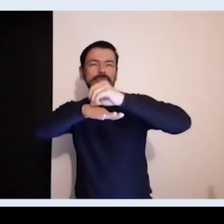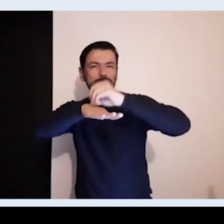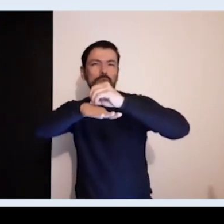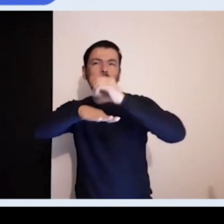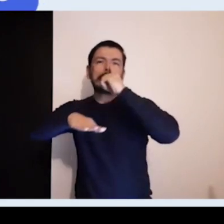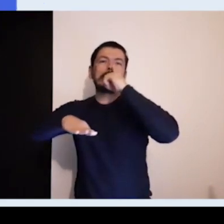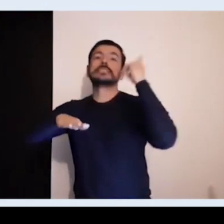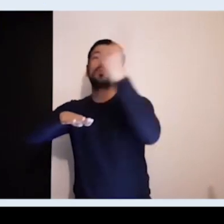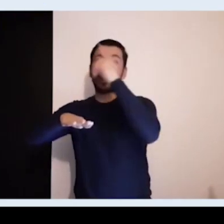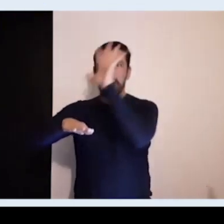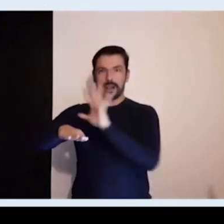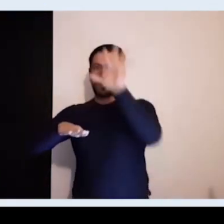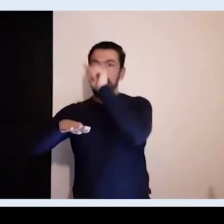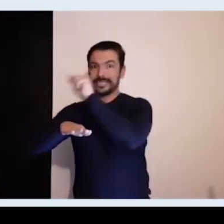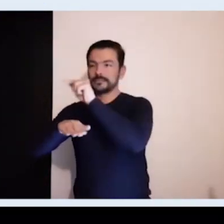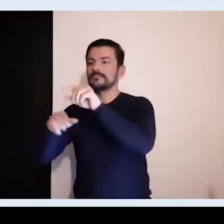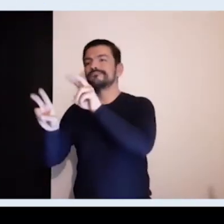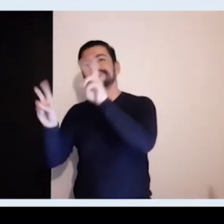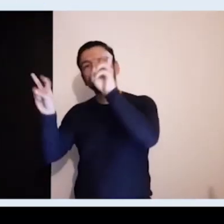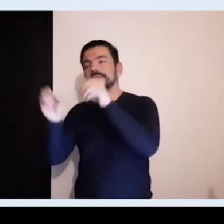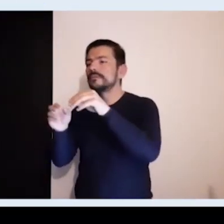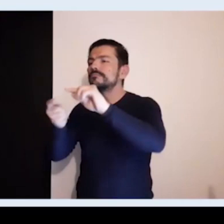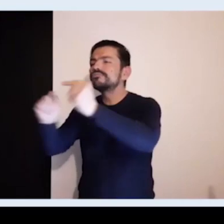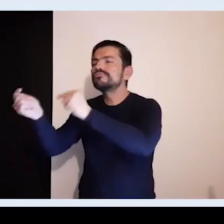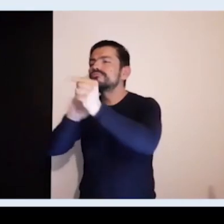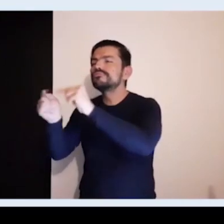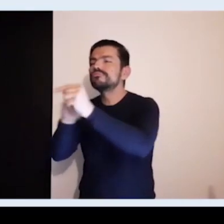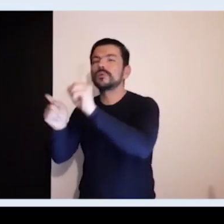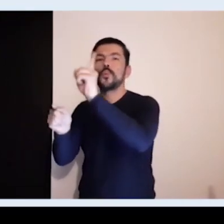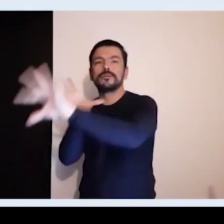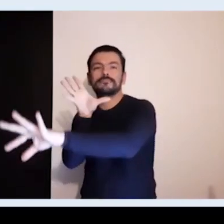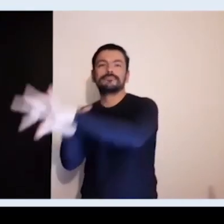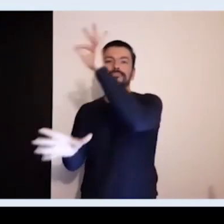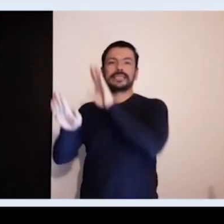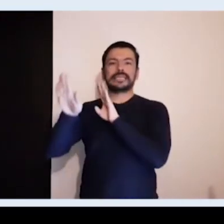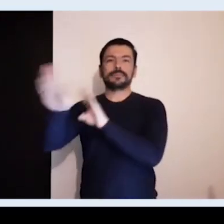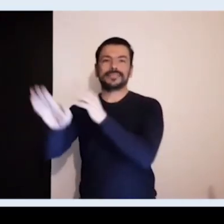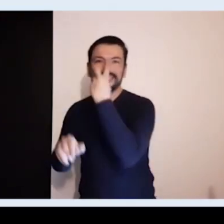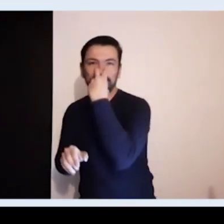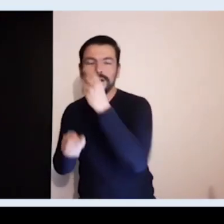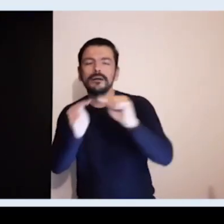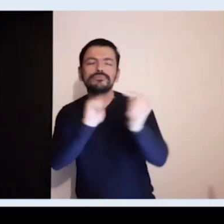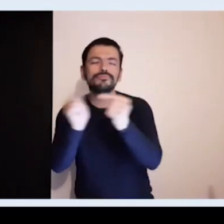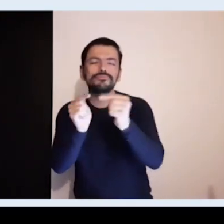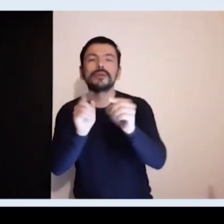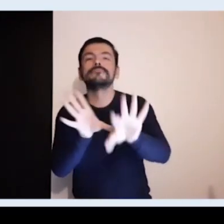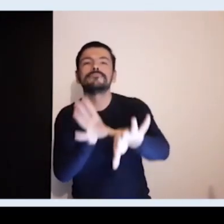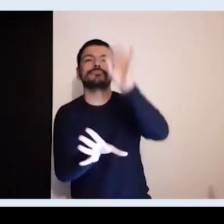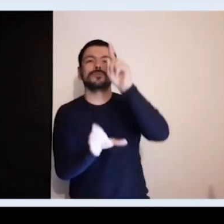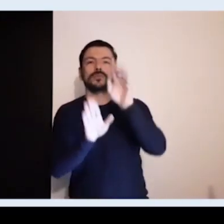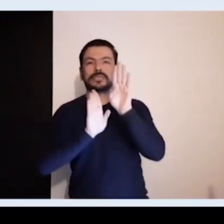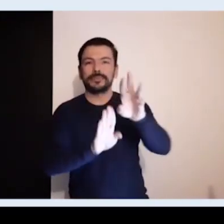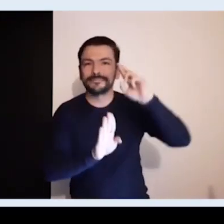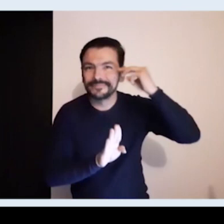de organizaciones que representen a las diferentes discapacidades a nivel nacional. En este caso,